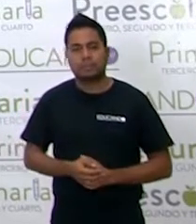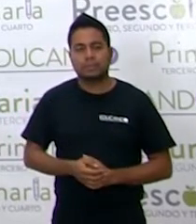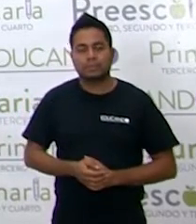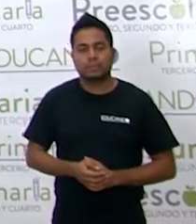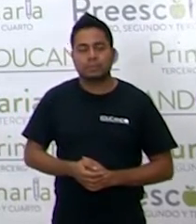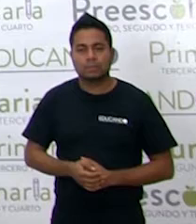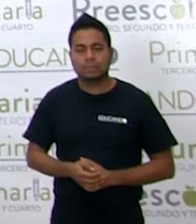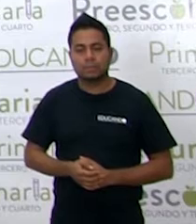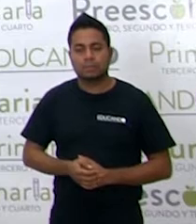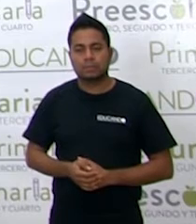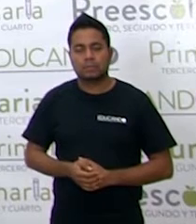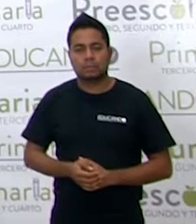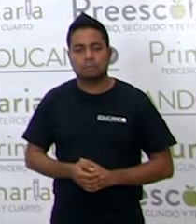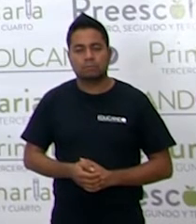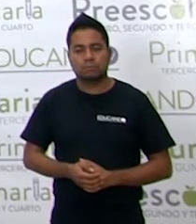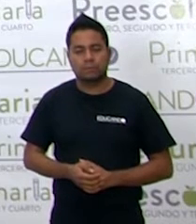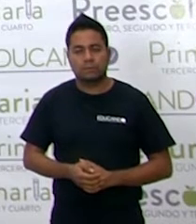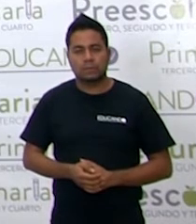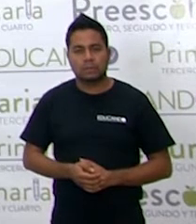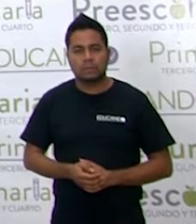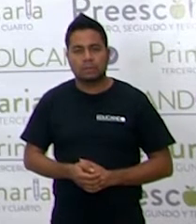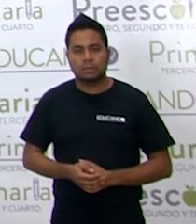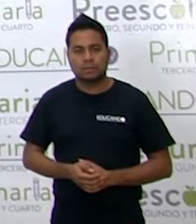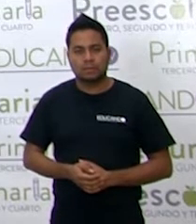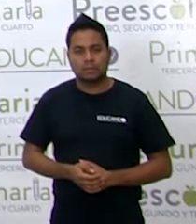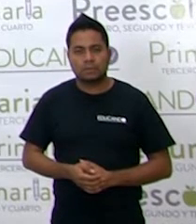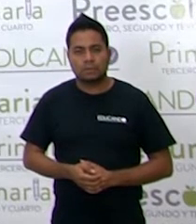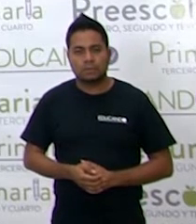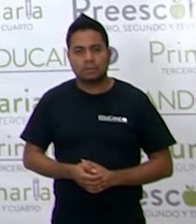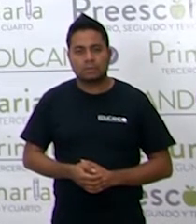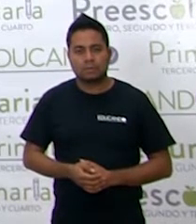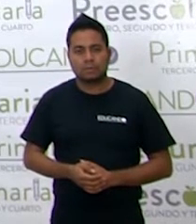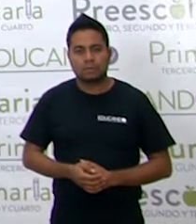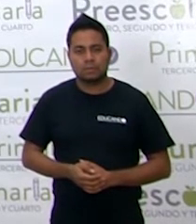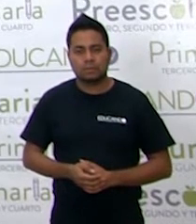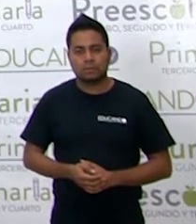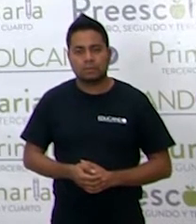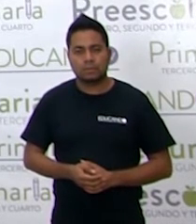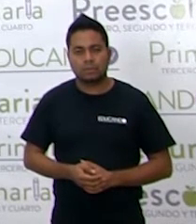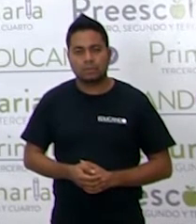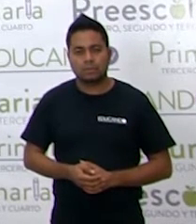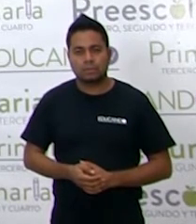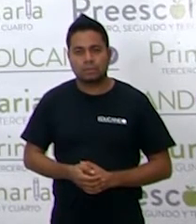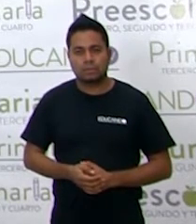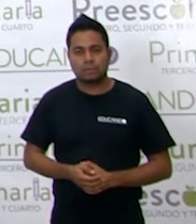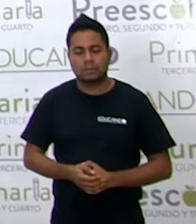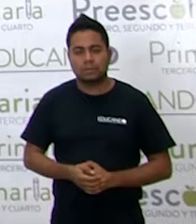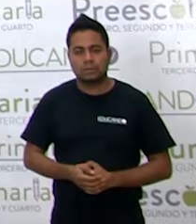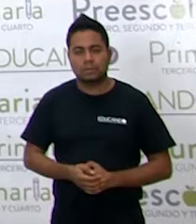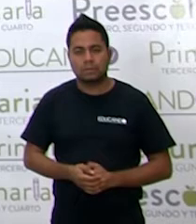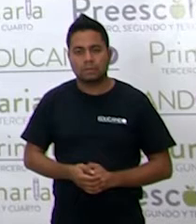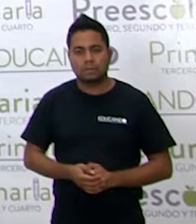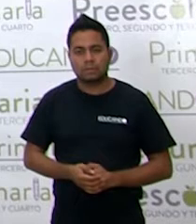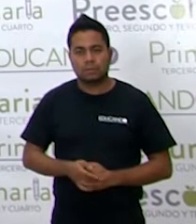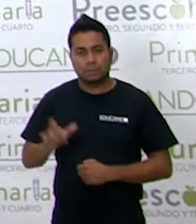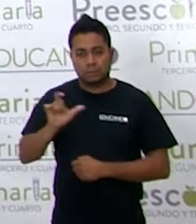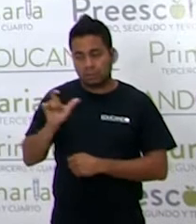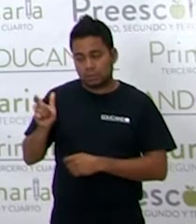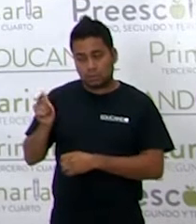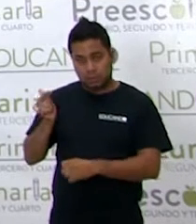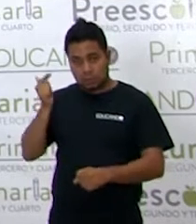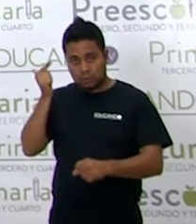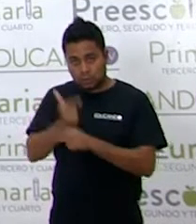al descubrir que su solución